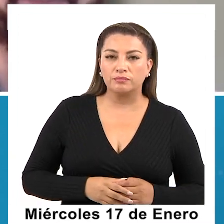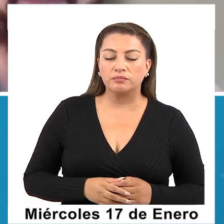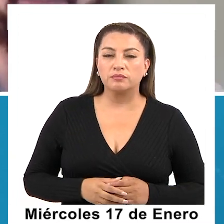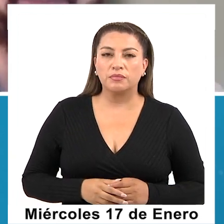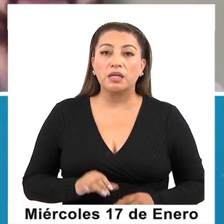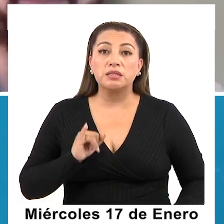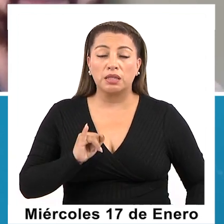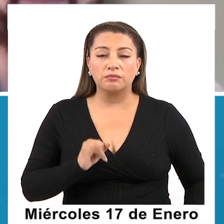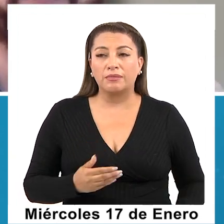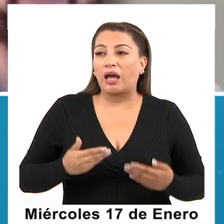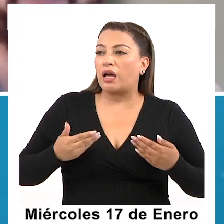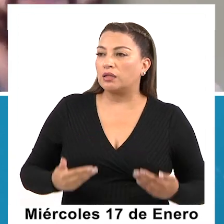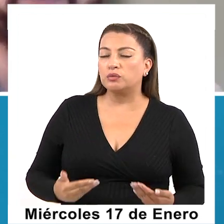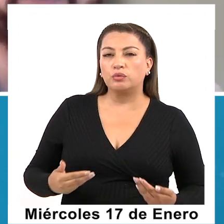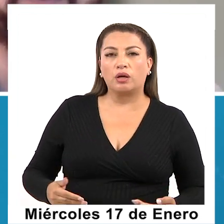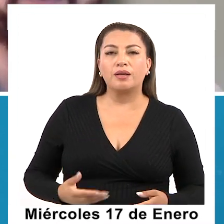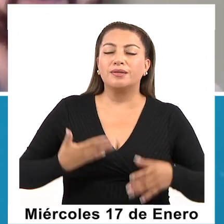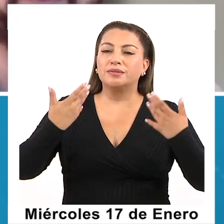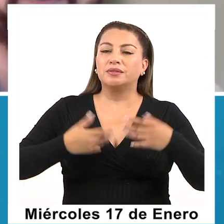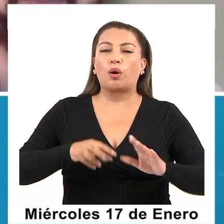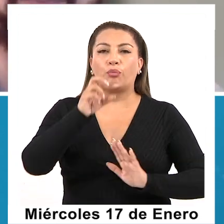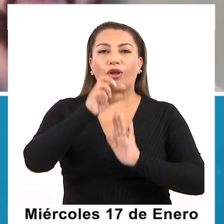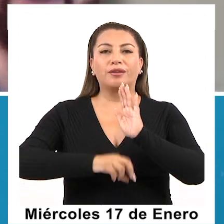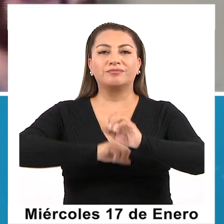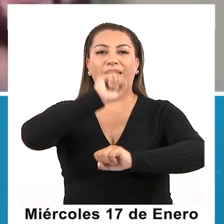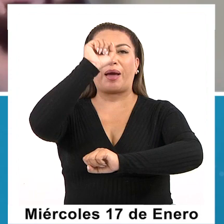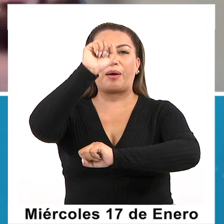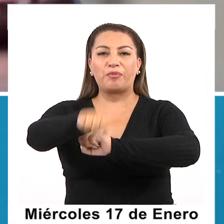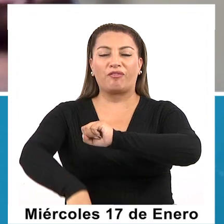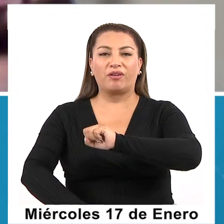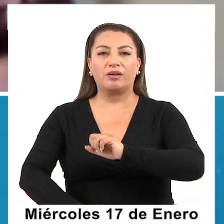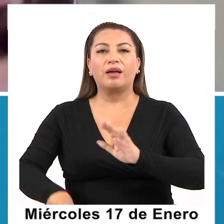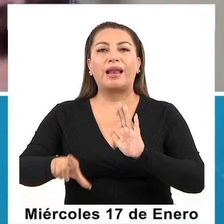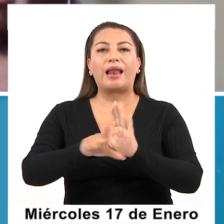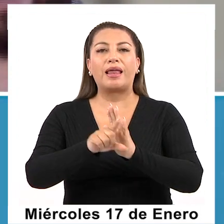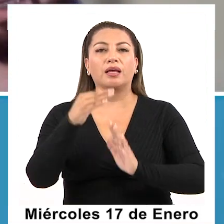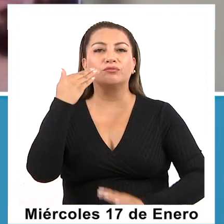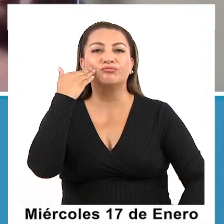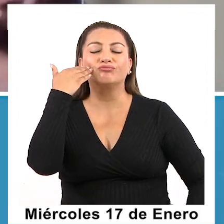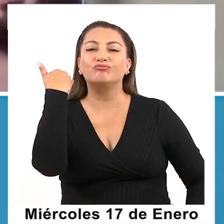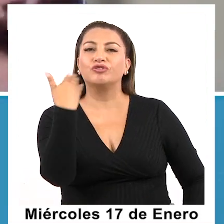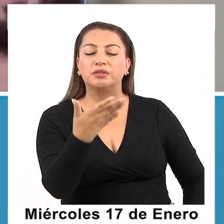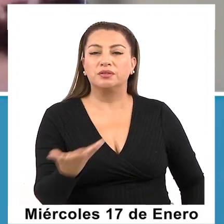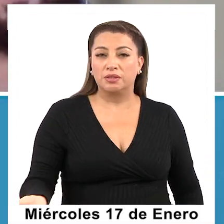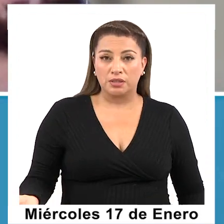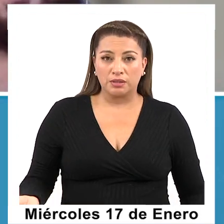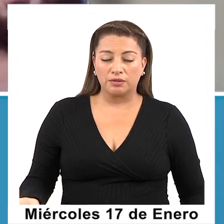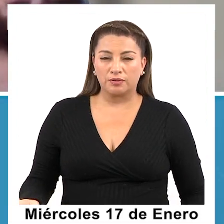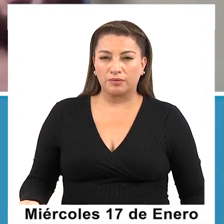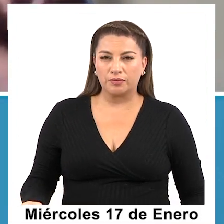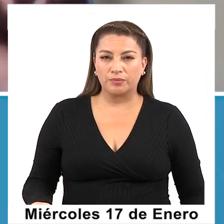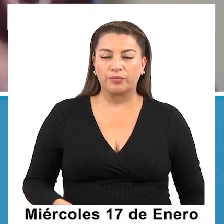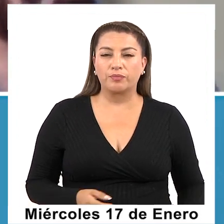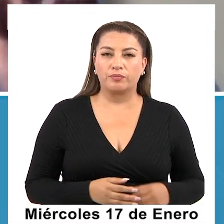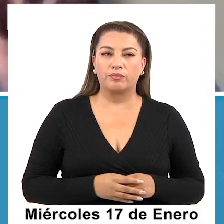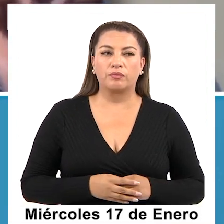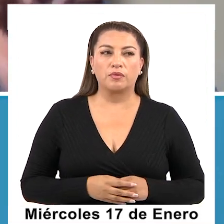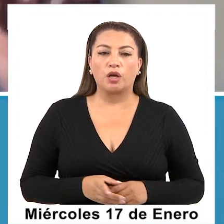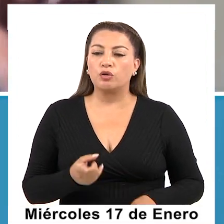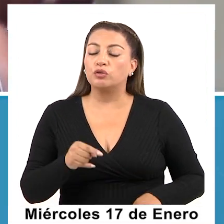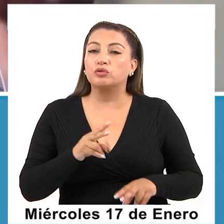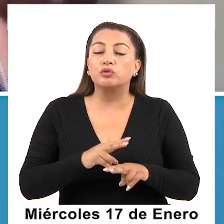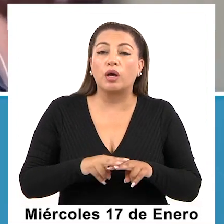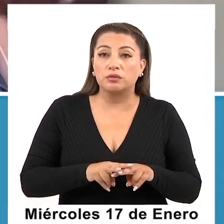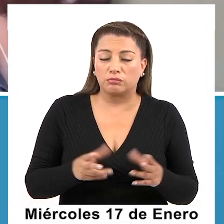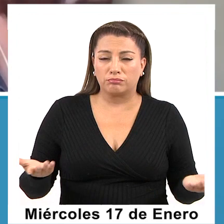hecho, actualmente tenemos aprobado un proyecto bajo la ley de donaciones. Ya. En la cual, lo que se hace